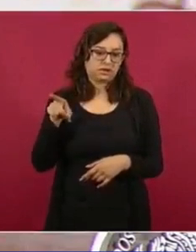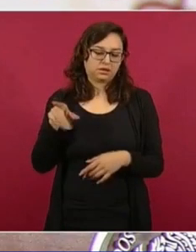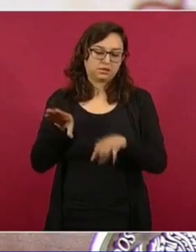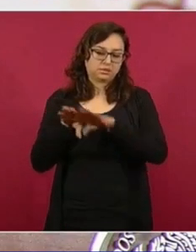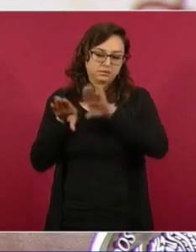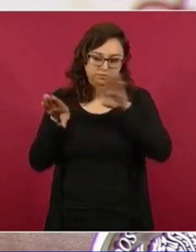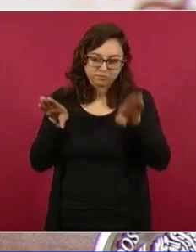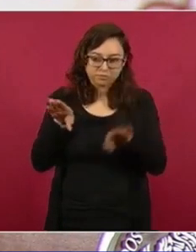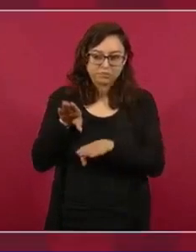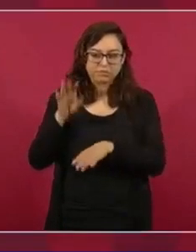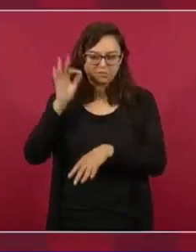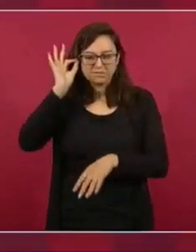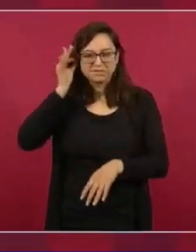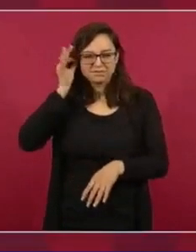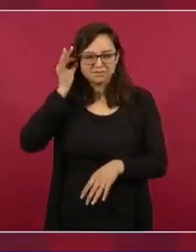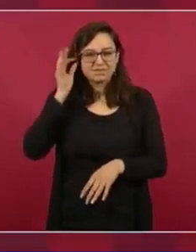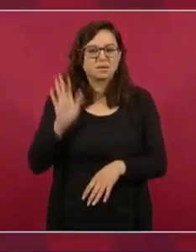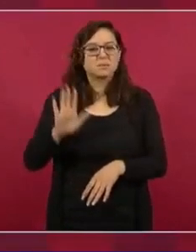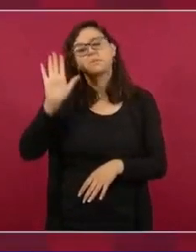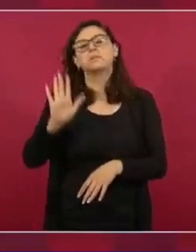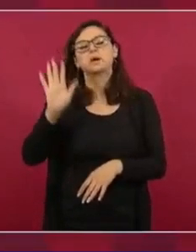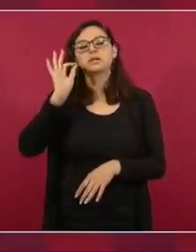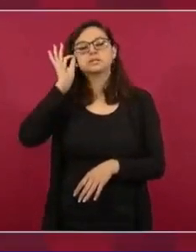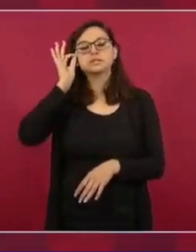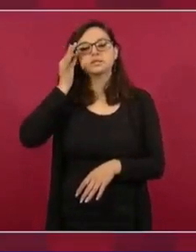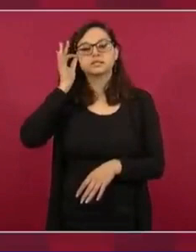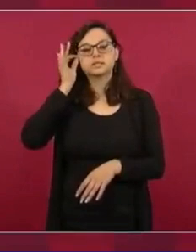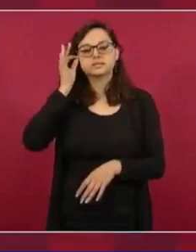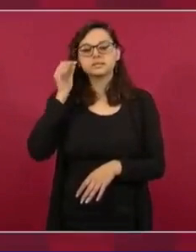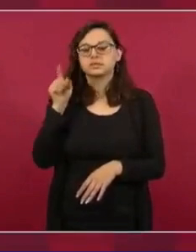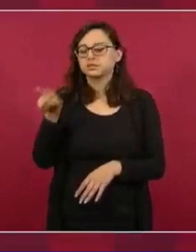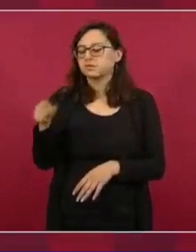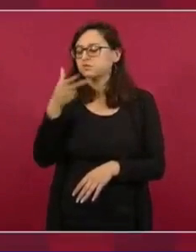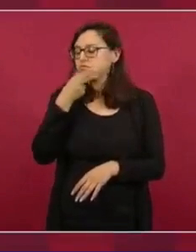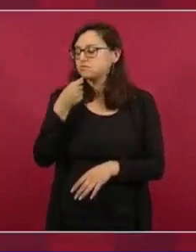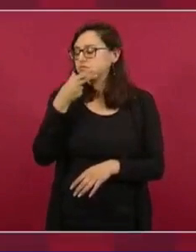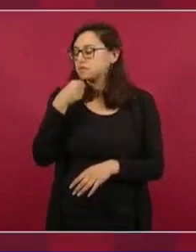no sea malo, el nieto del gran escritor